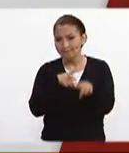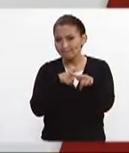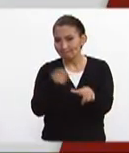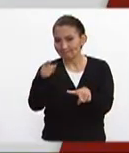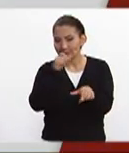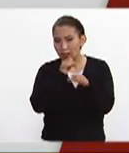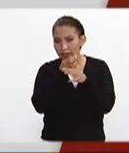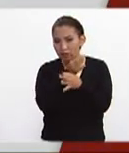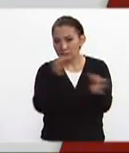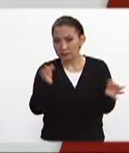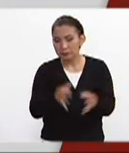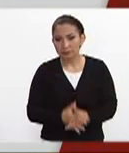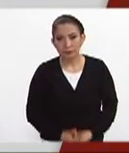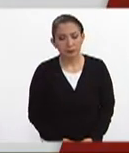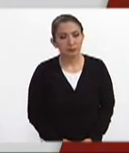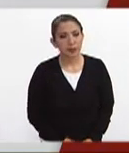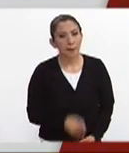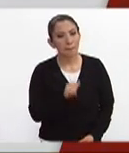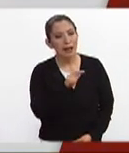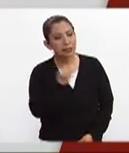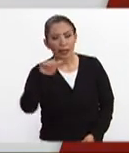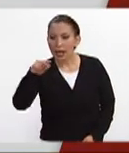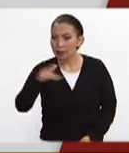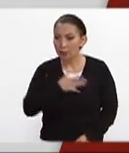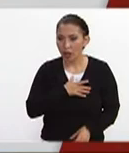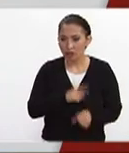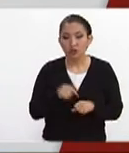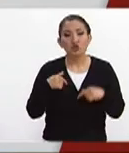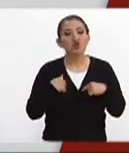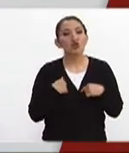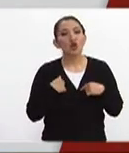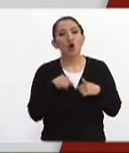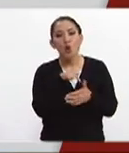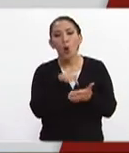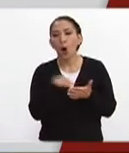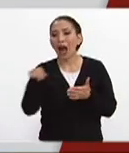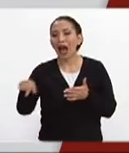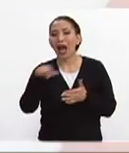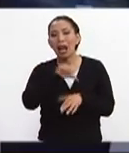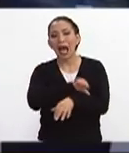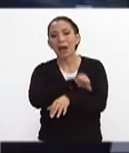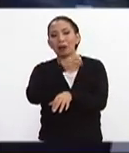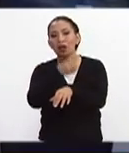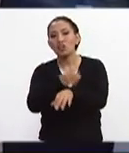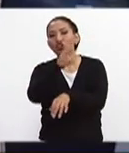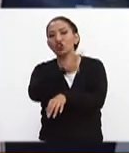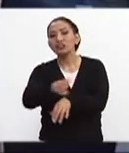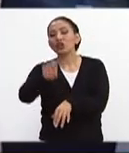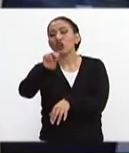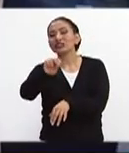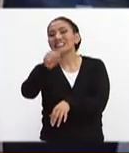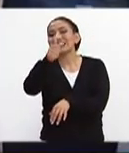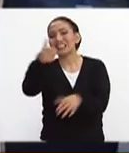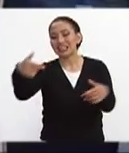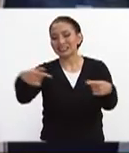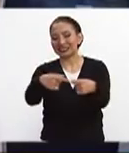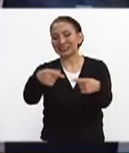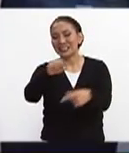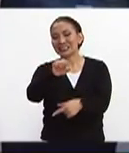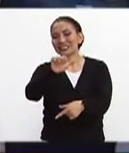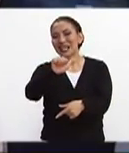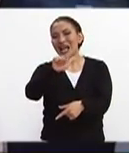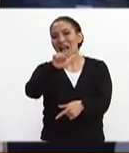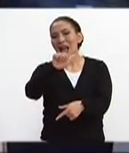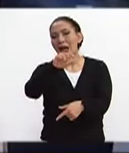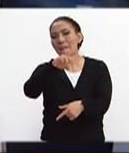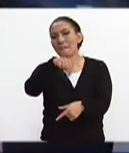con tu información Patiana muy buenos días yo me encuentro aquí en Álvaro Obregón 286 esquina Salamanca aquí